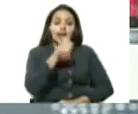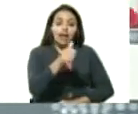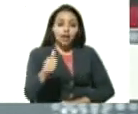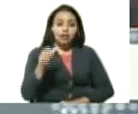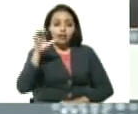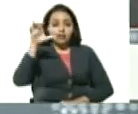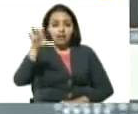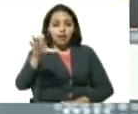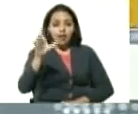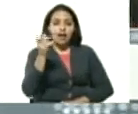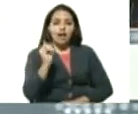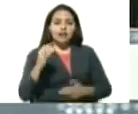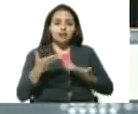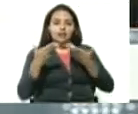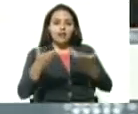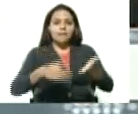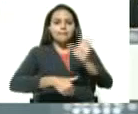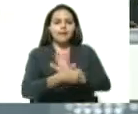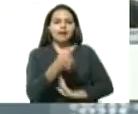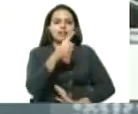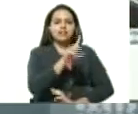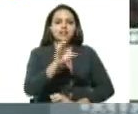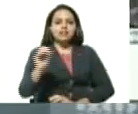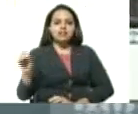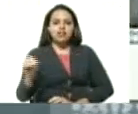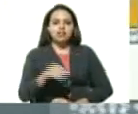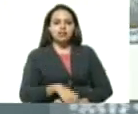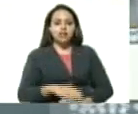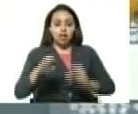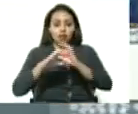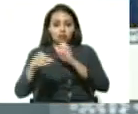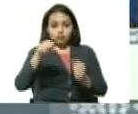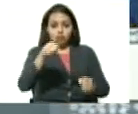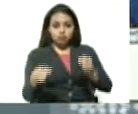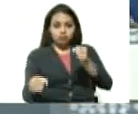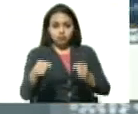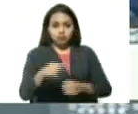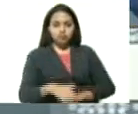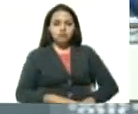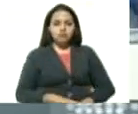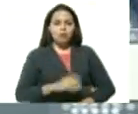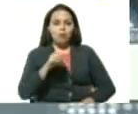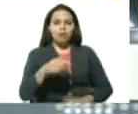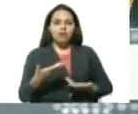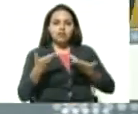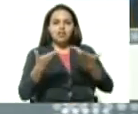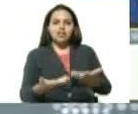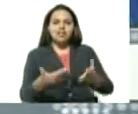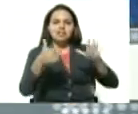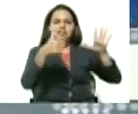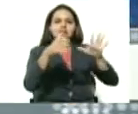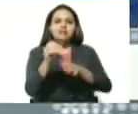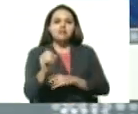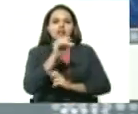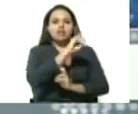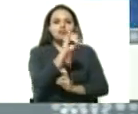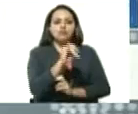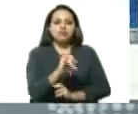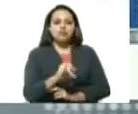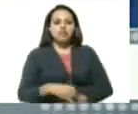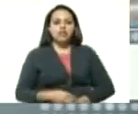ya hemos entregado más de 100 unidades. Estamos entregando el día de hoy 60 unidades al estado Zulia,